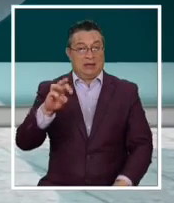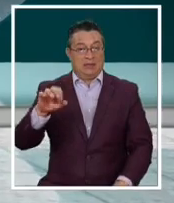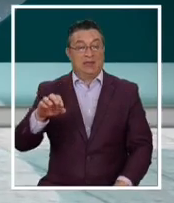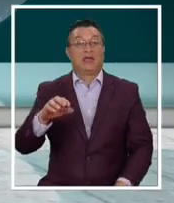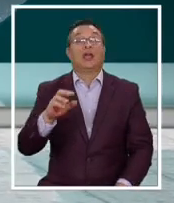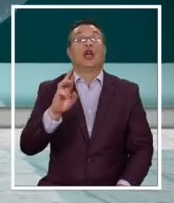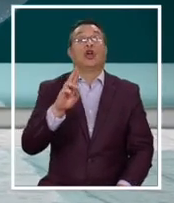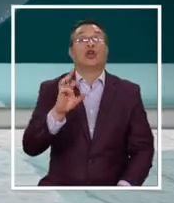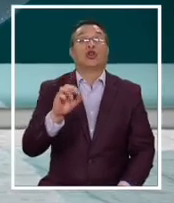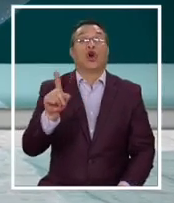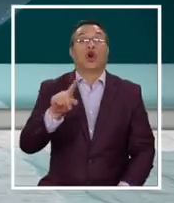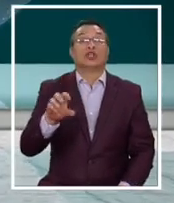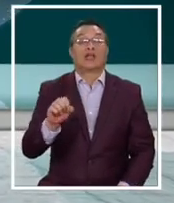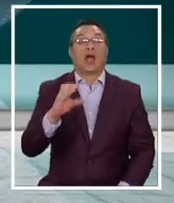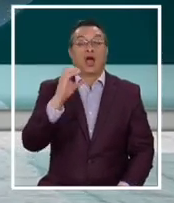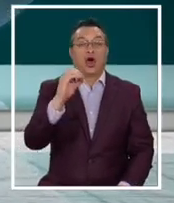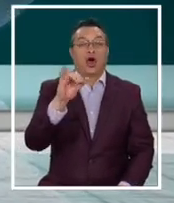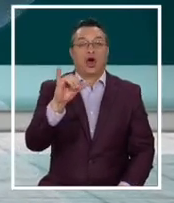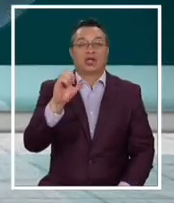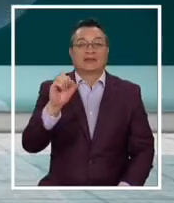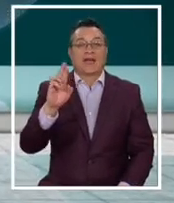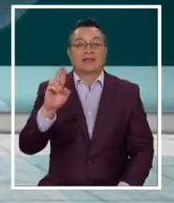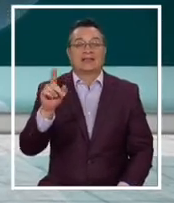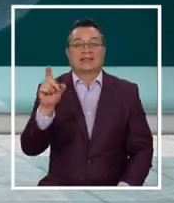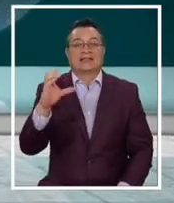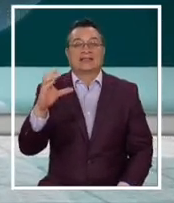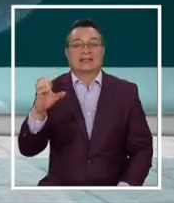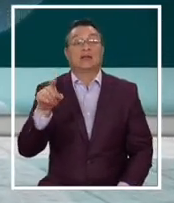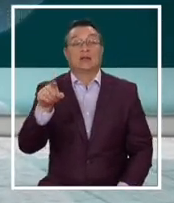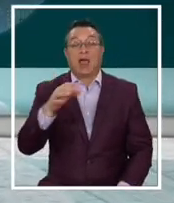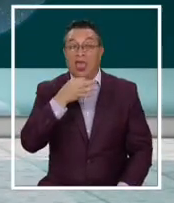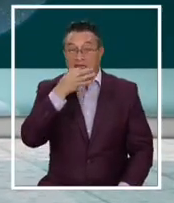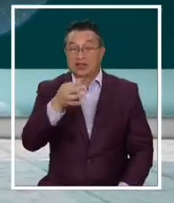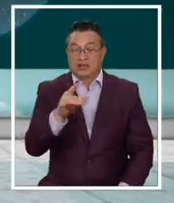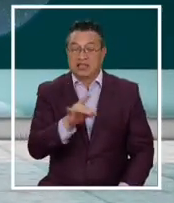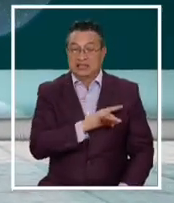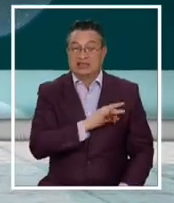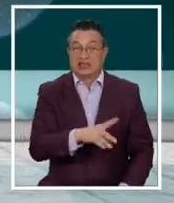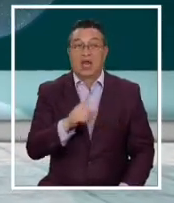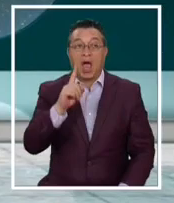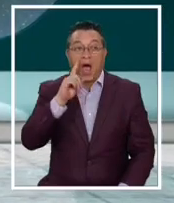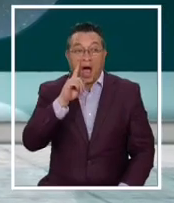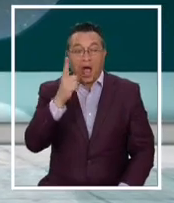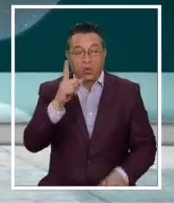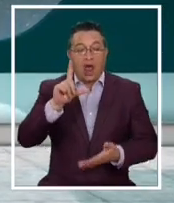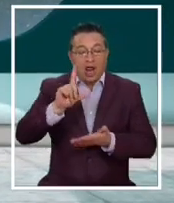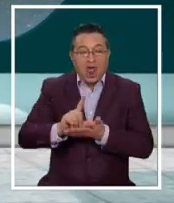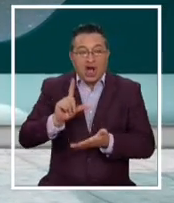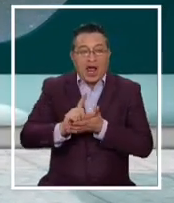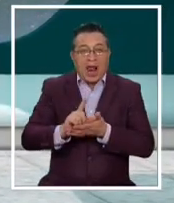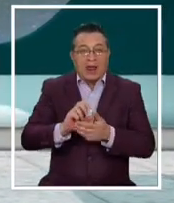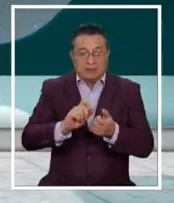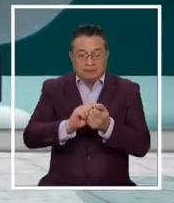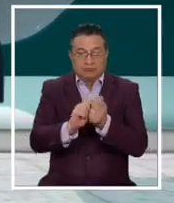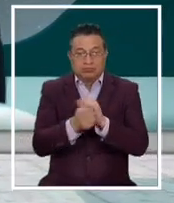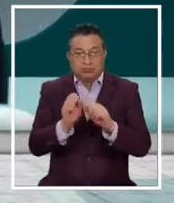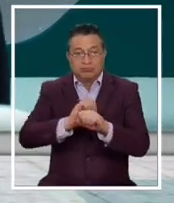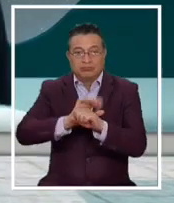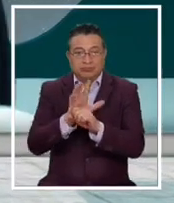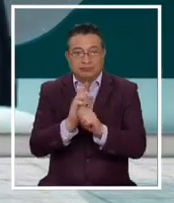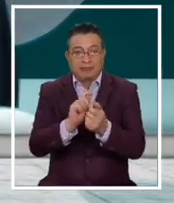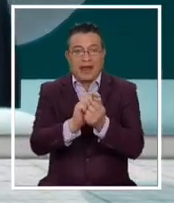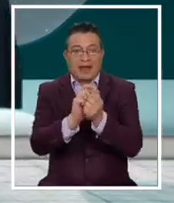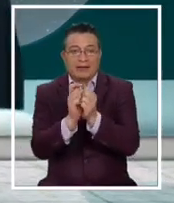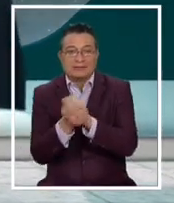Rosa Ollarse, que en entrevista radial dijo que cree que en Chile existe una variante local, una variante chilena.